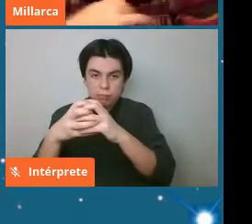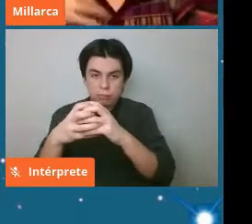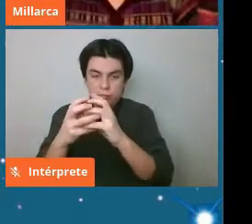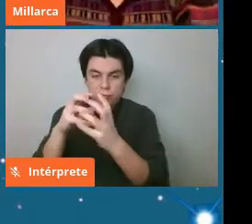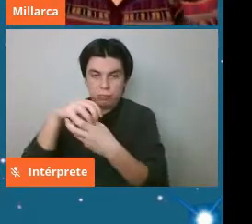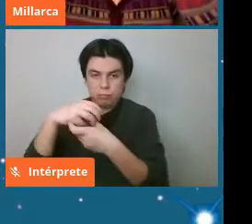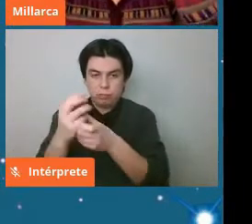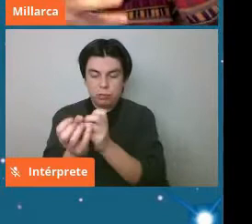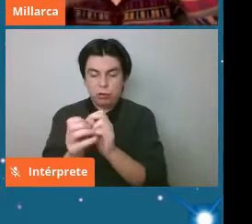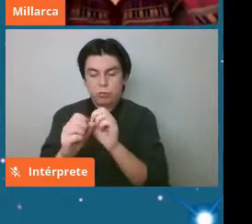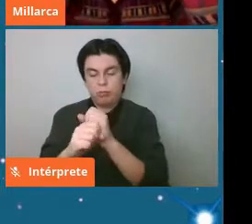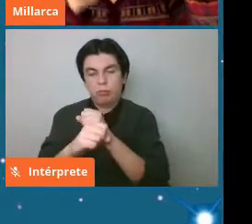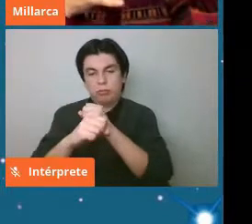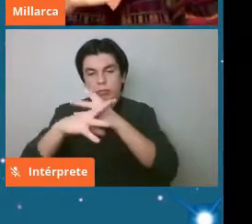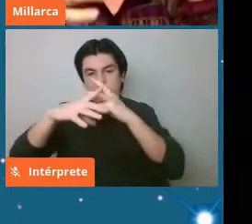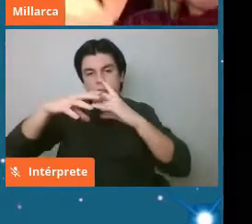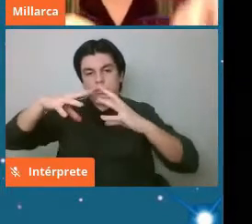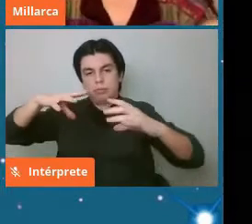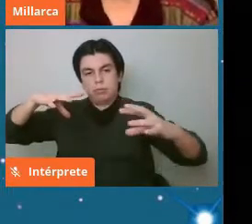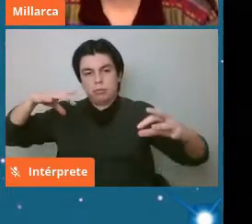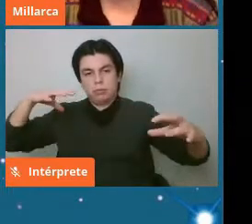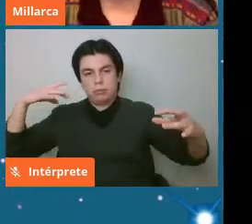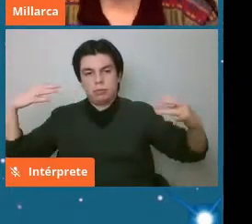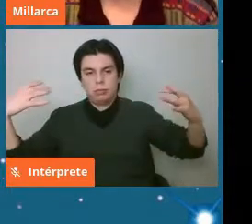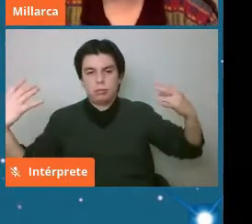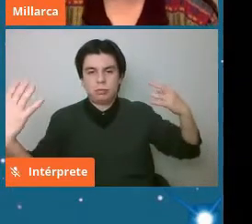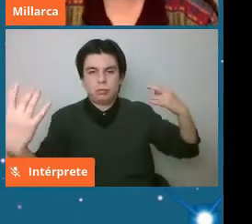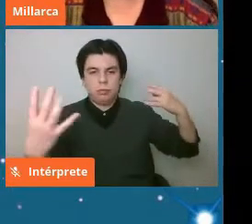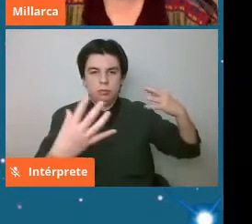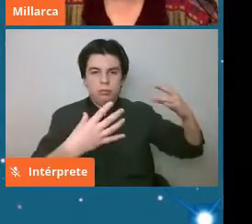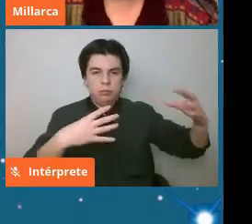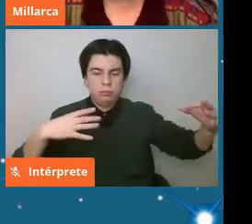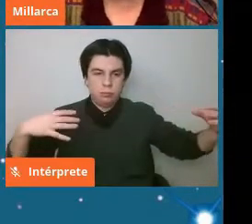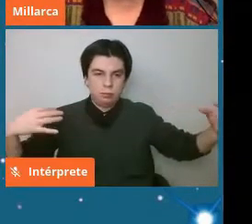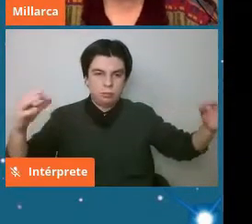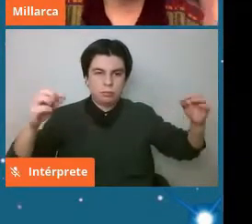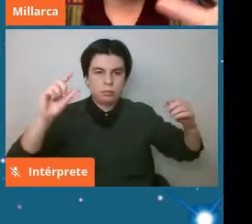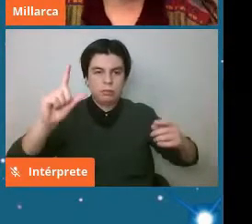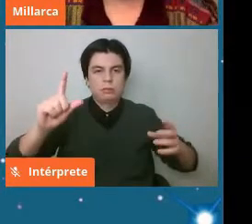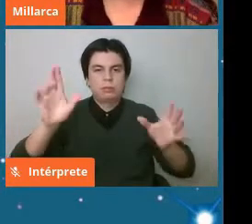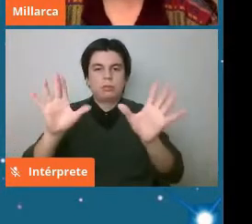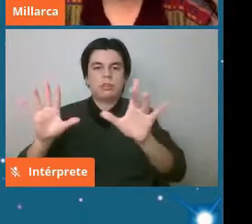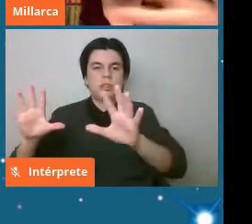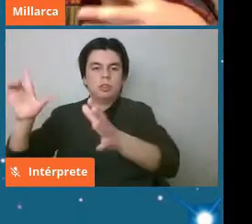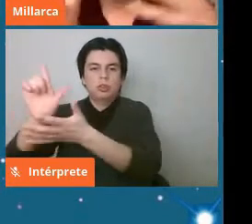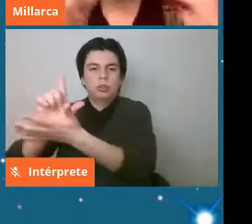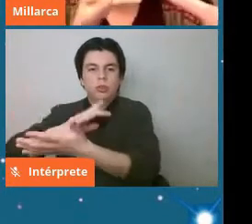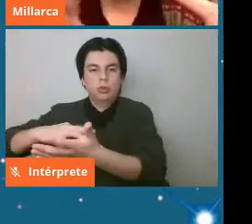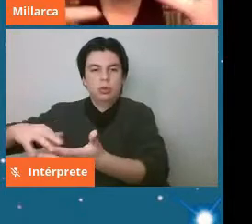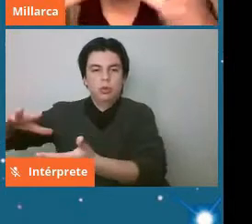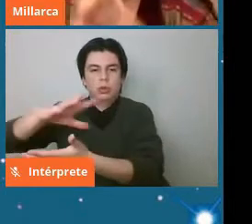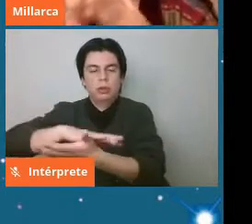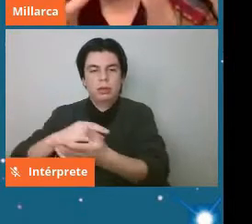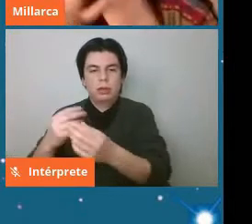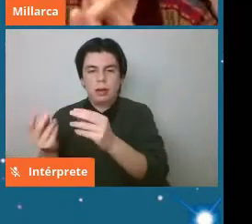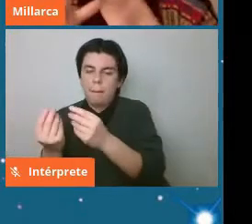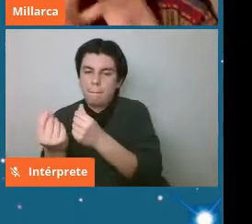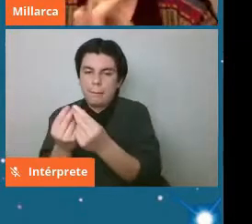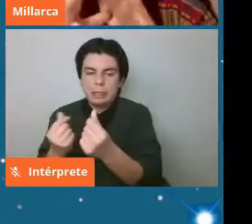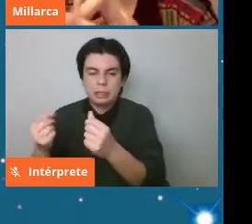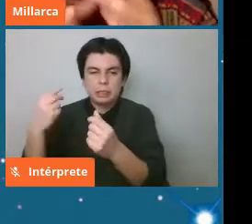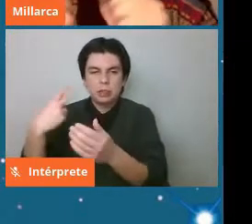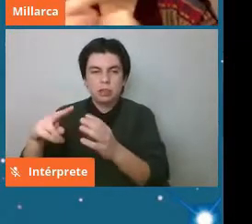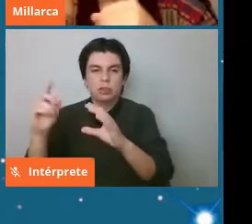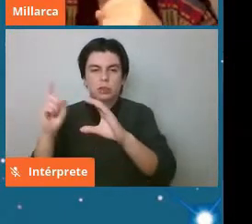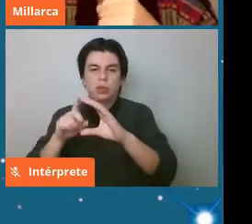generaron después de que están rotando todos van generando un lugar en el espacio pero que tienen composiciones asociadas a